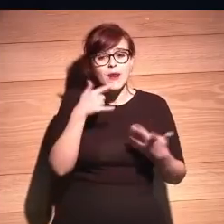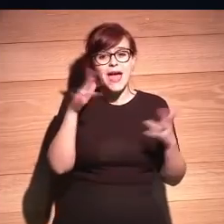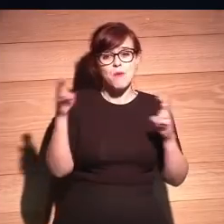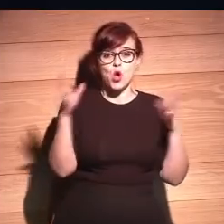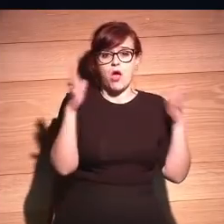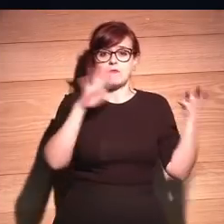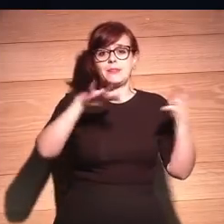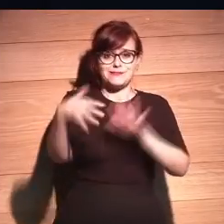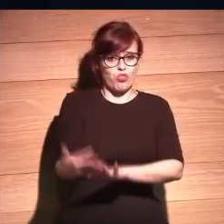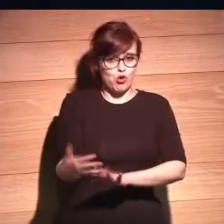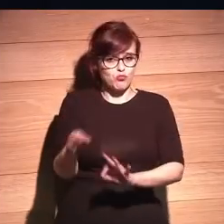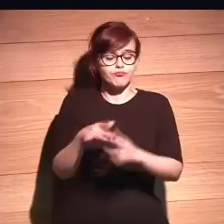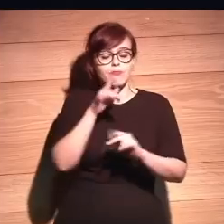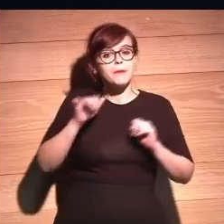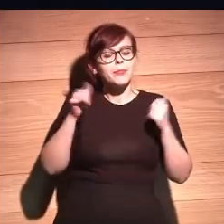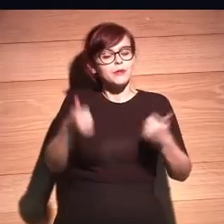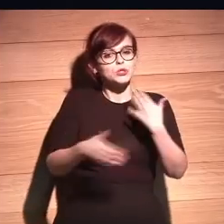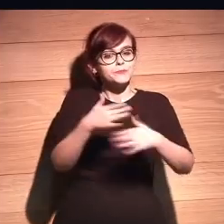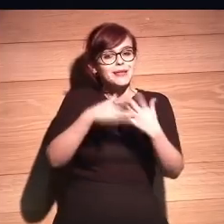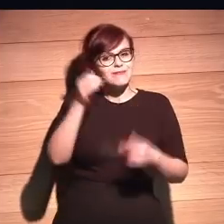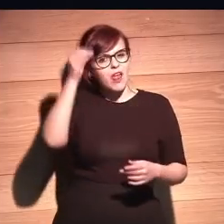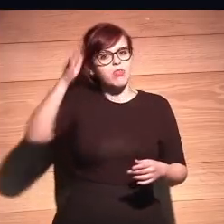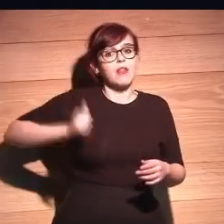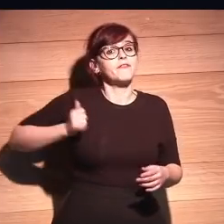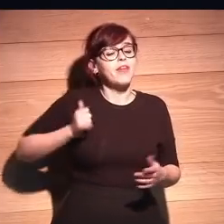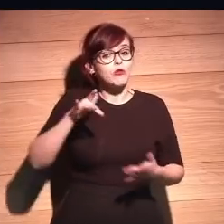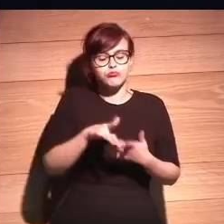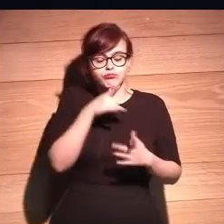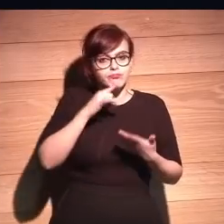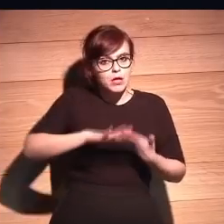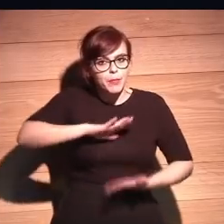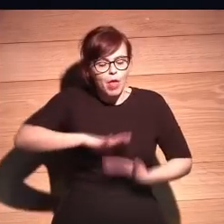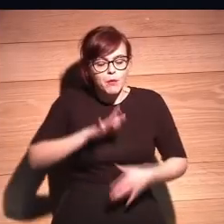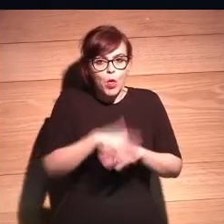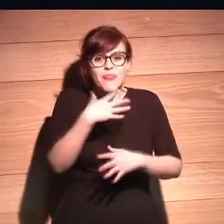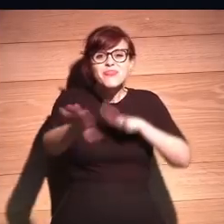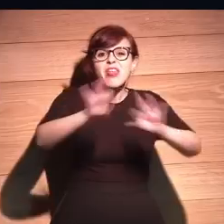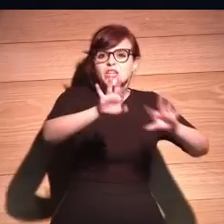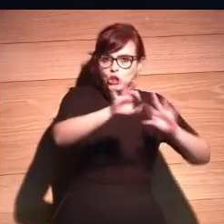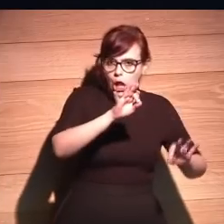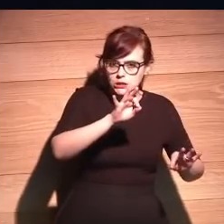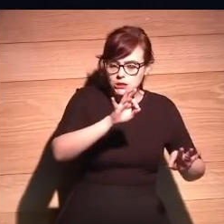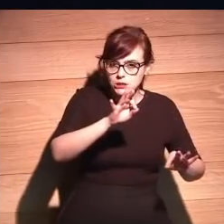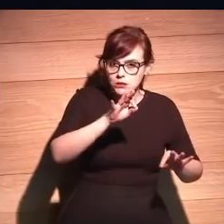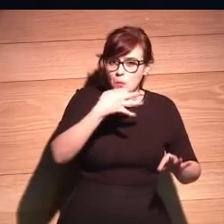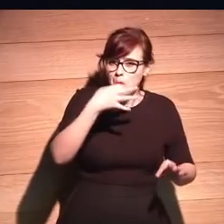transición, donde empezamos a tener inteligencia artificial capaz de tomar decisiones,